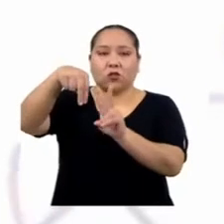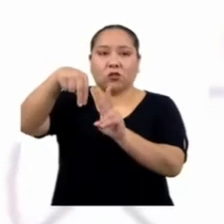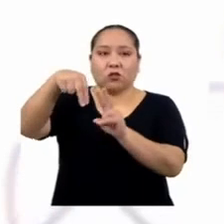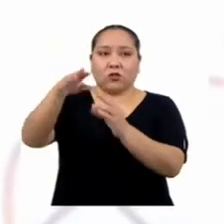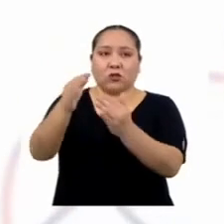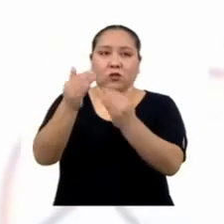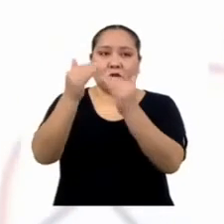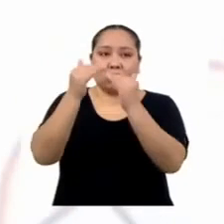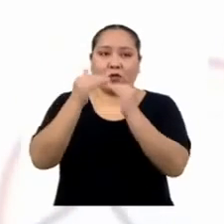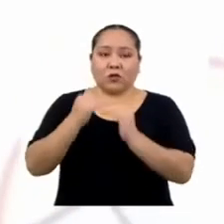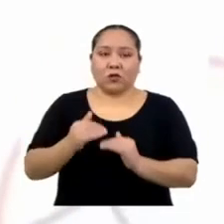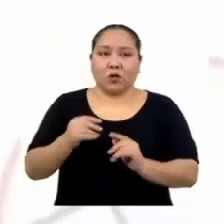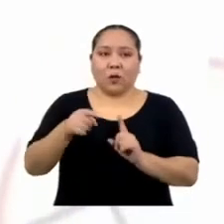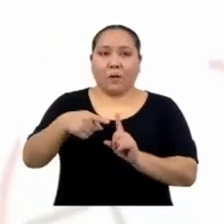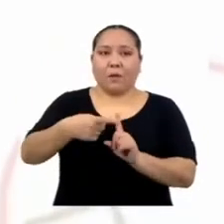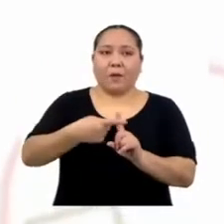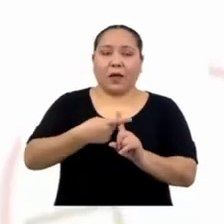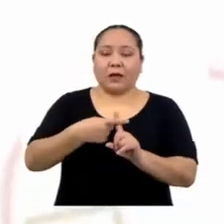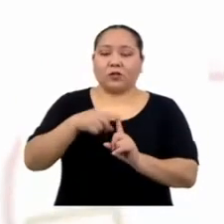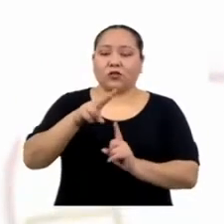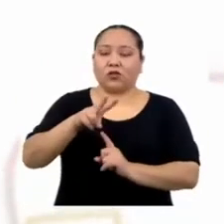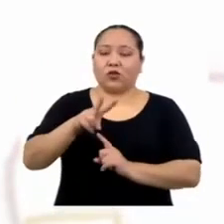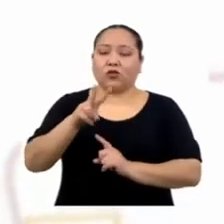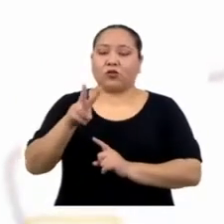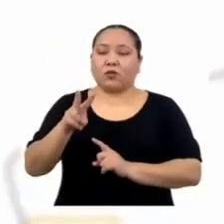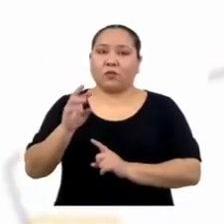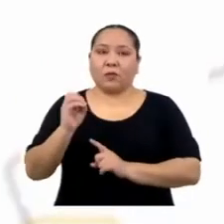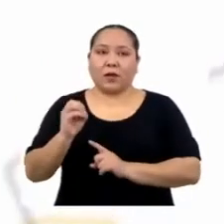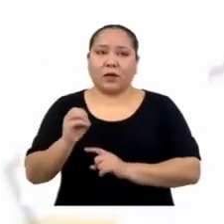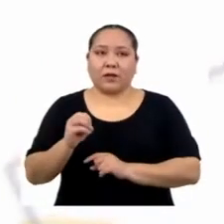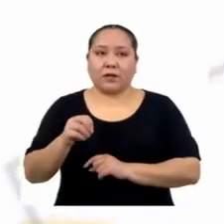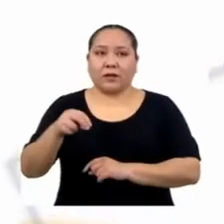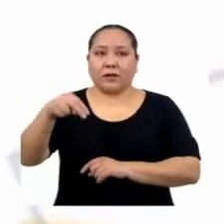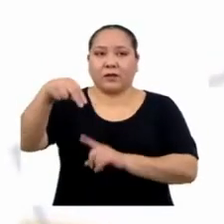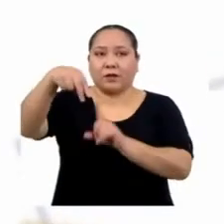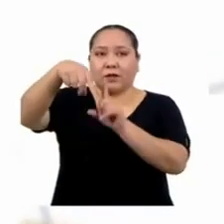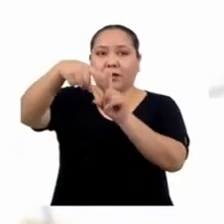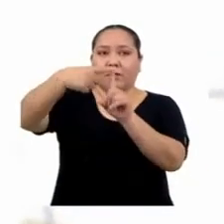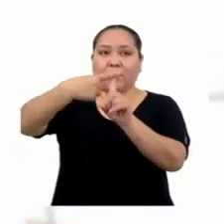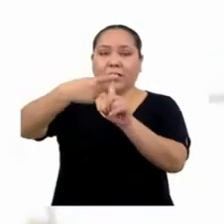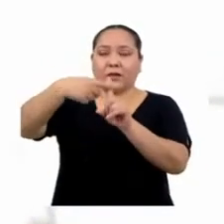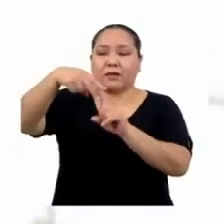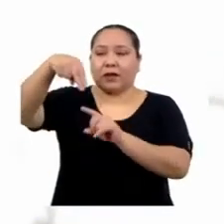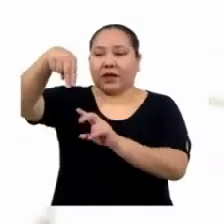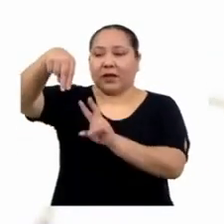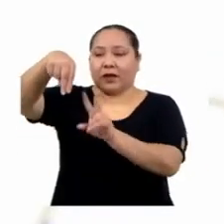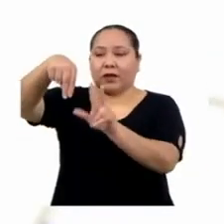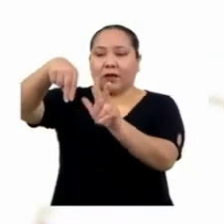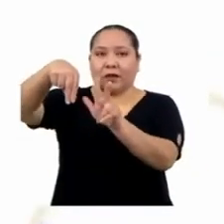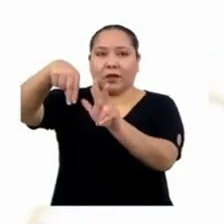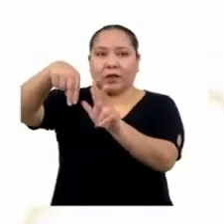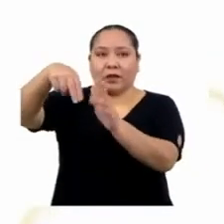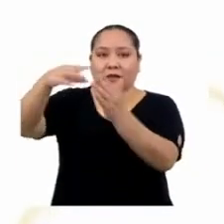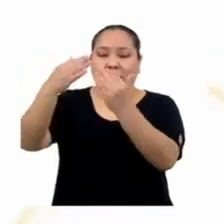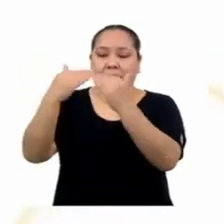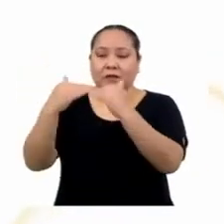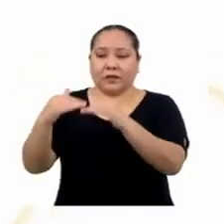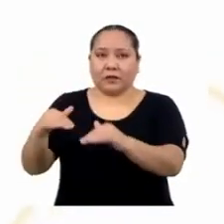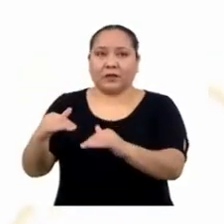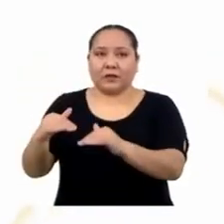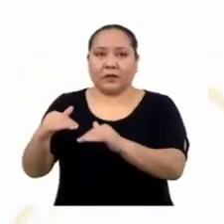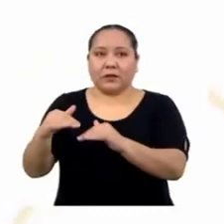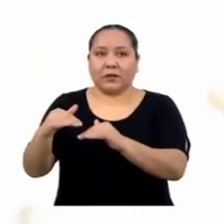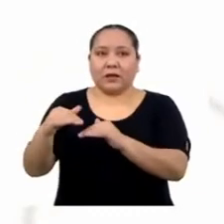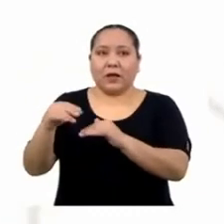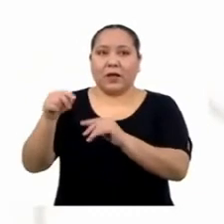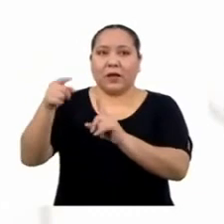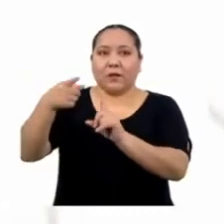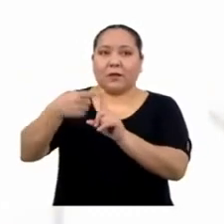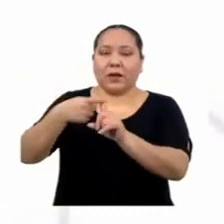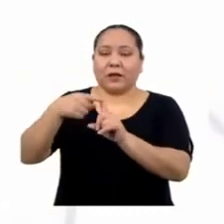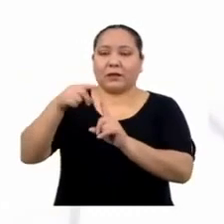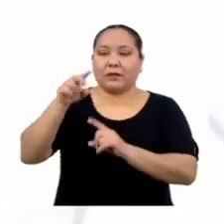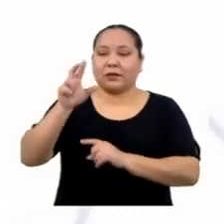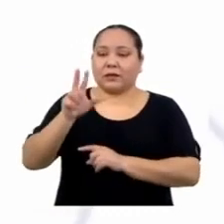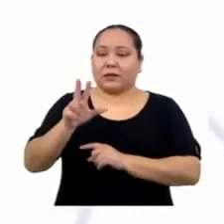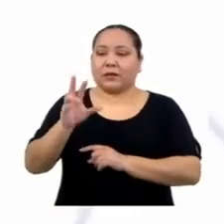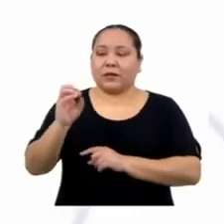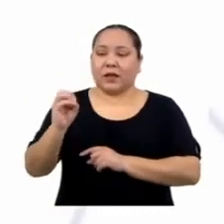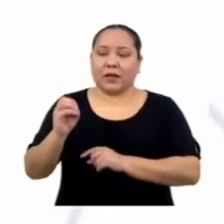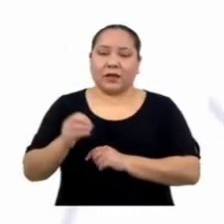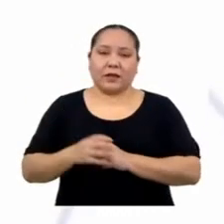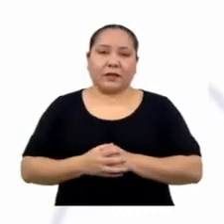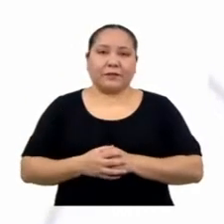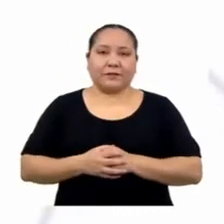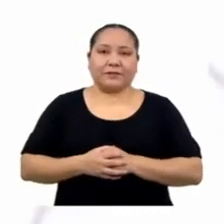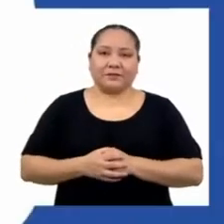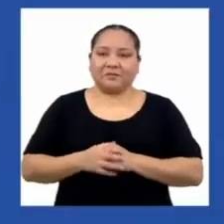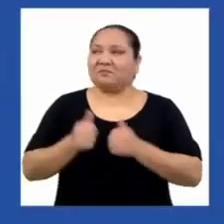proporcional de las 220 familias. N sub 3 minúscula, muestra proporcional de los docentes, que son 30.